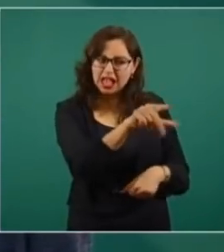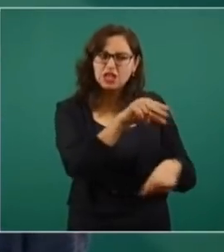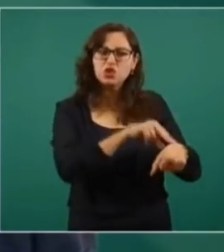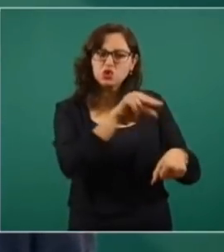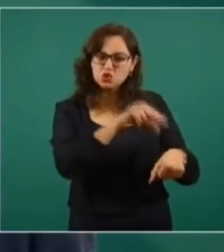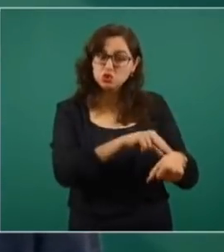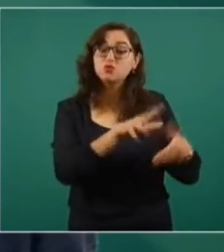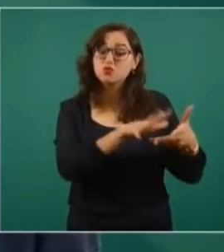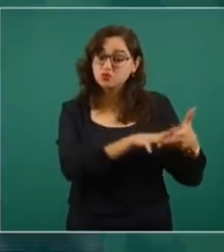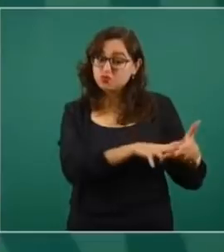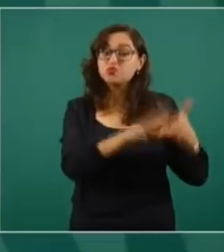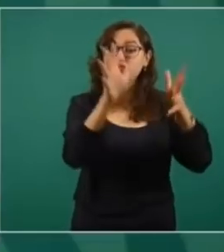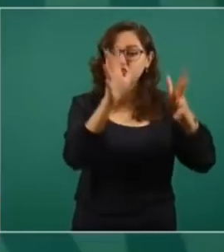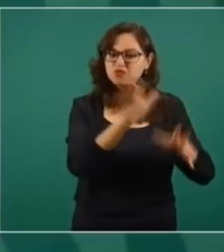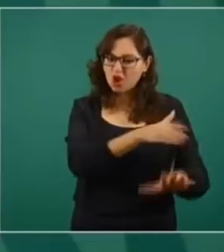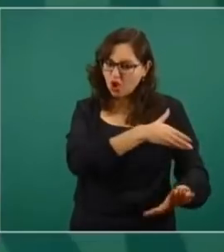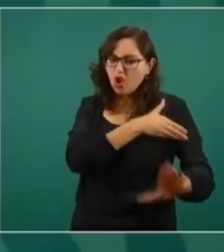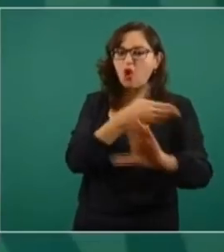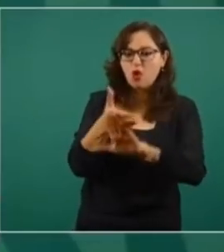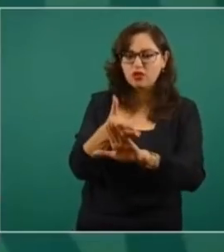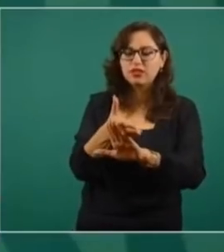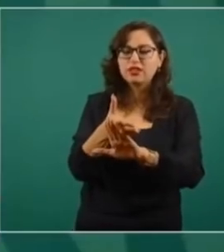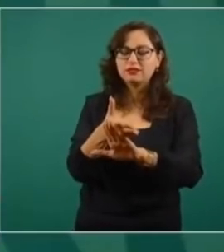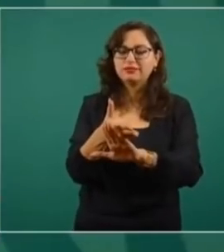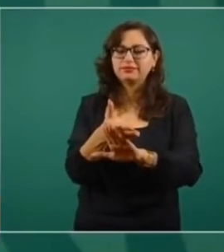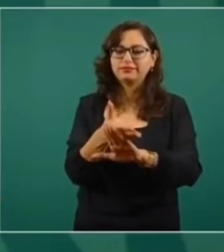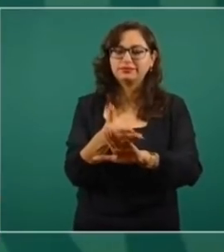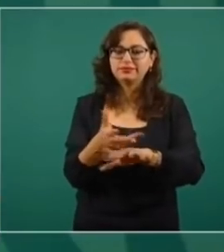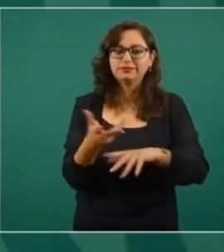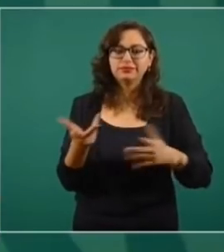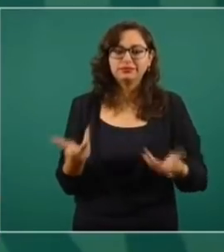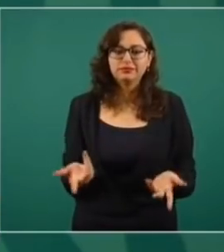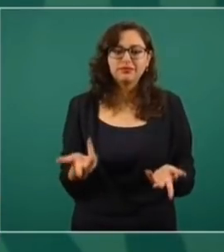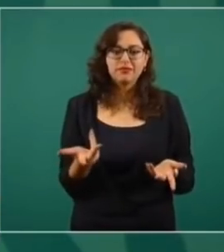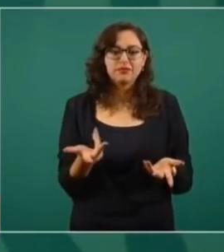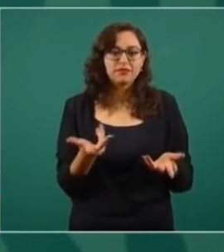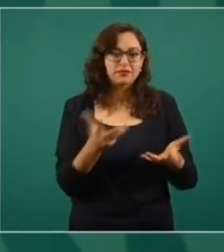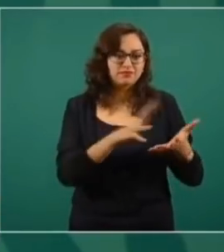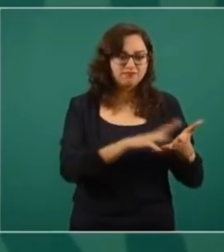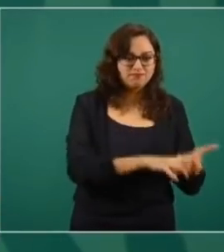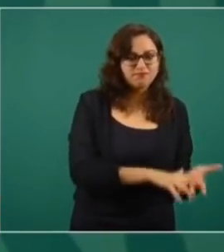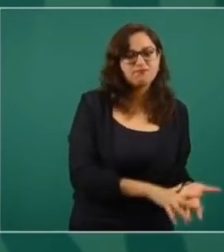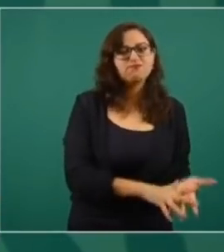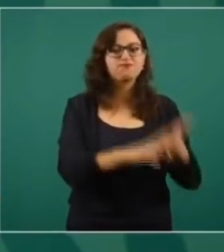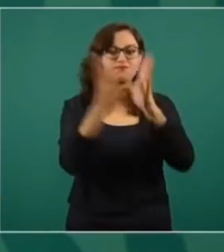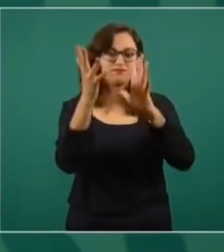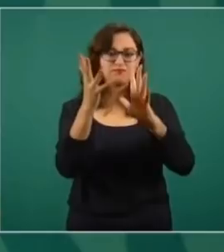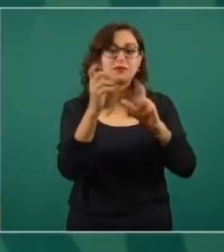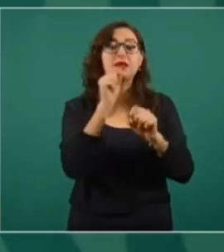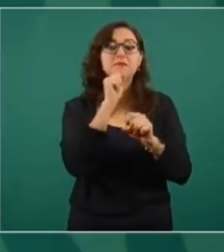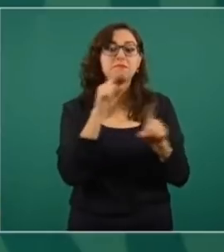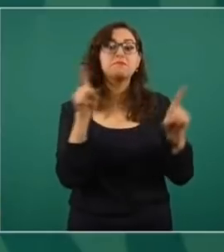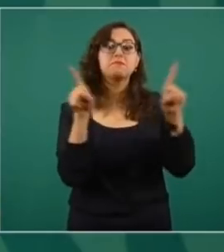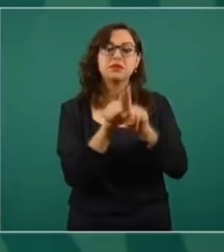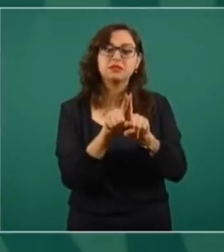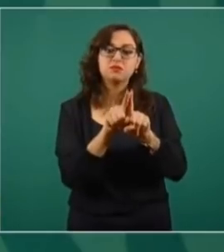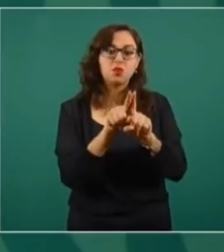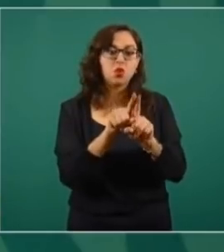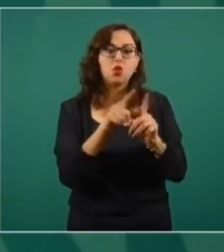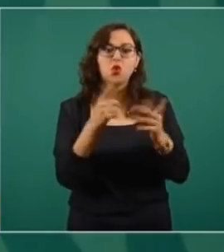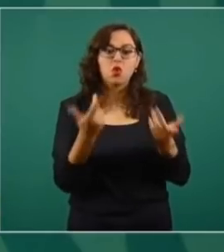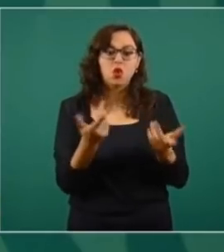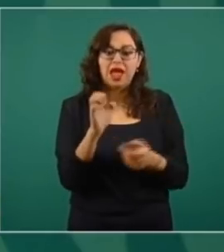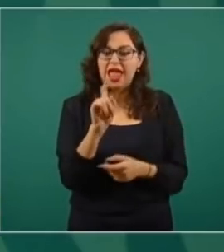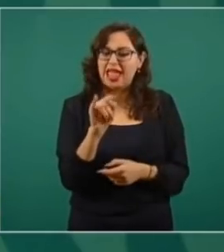porque es violencia y no solamente es violencia, es violación a normas esenciales,